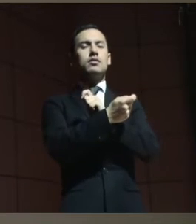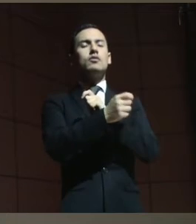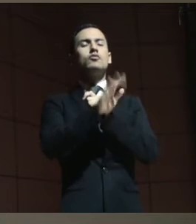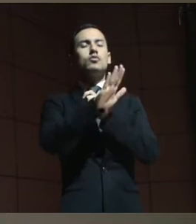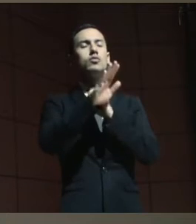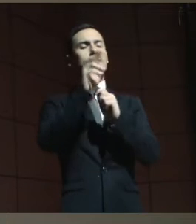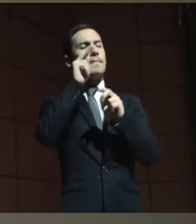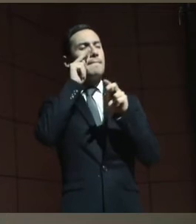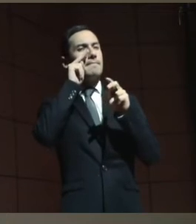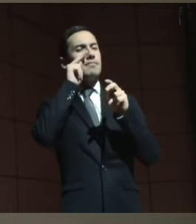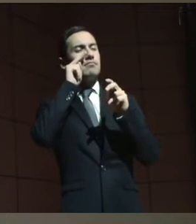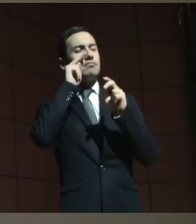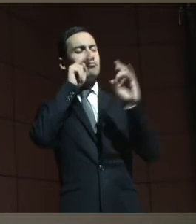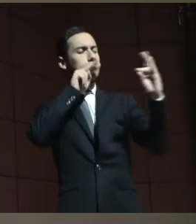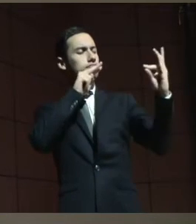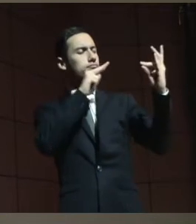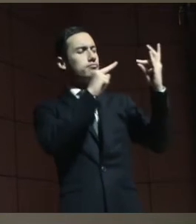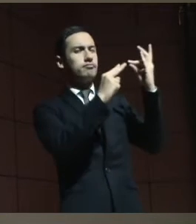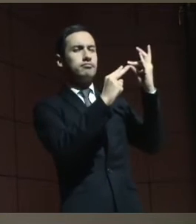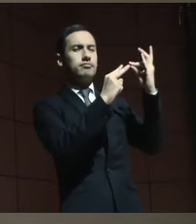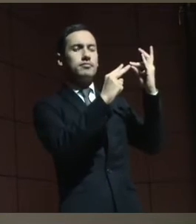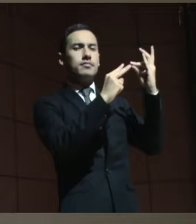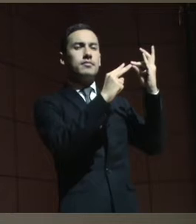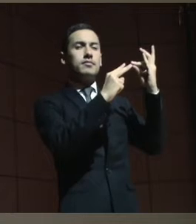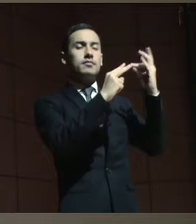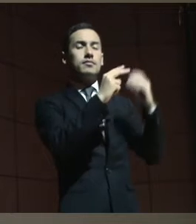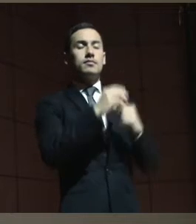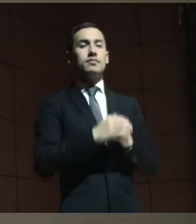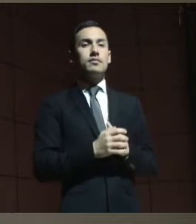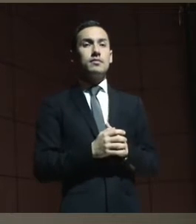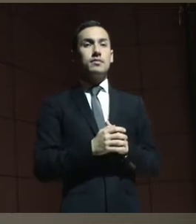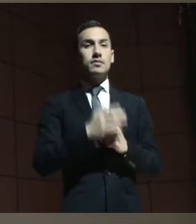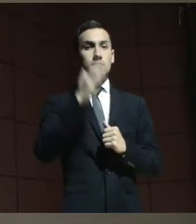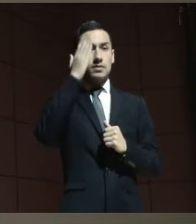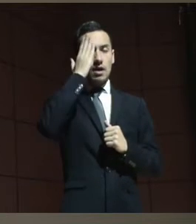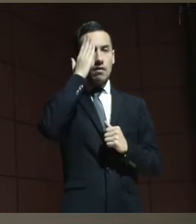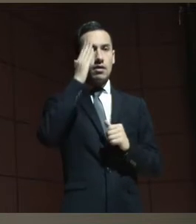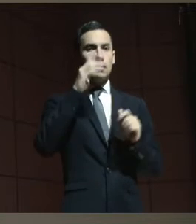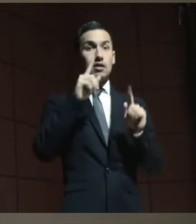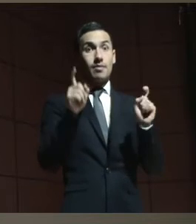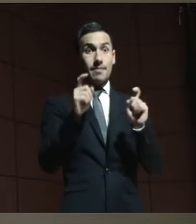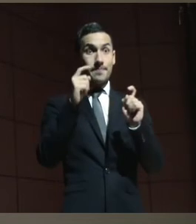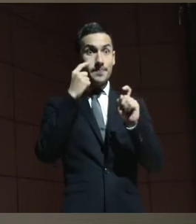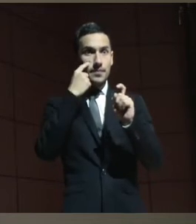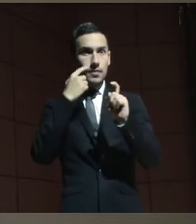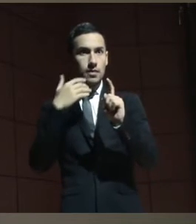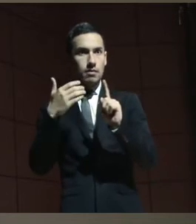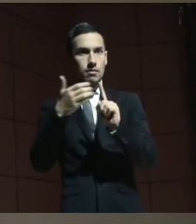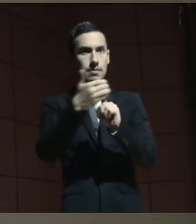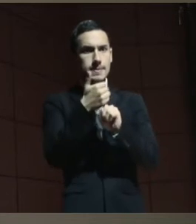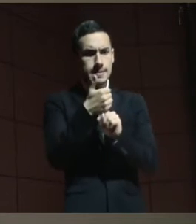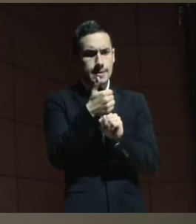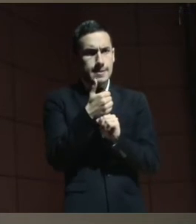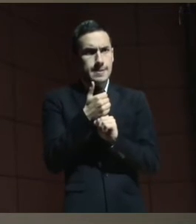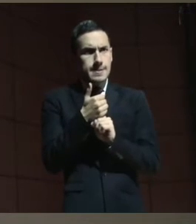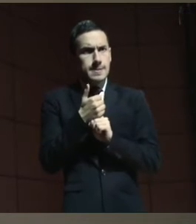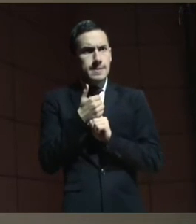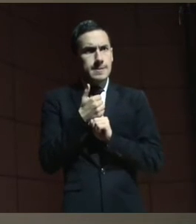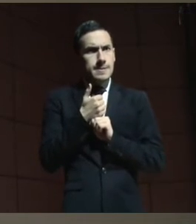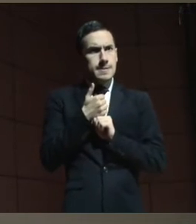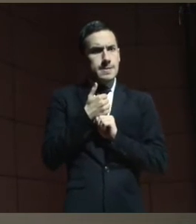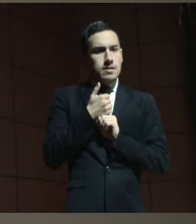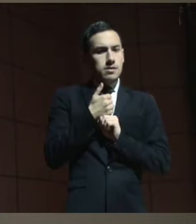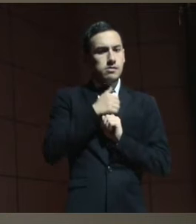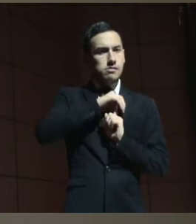porque correrse del proteccionismo para reconocer el